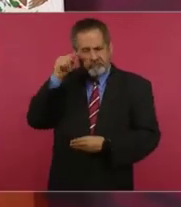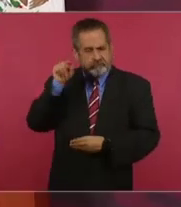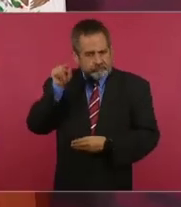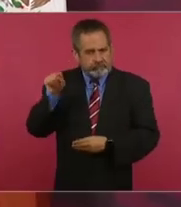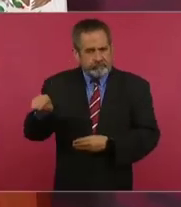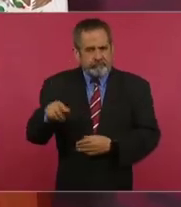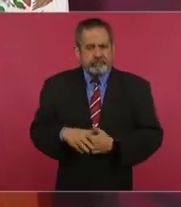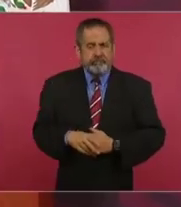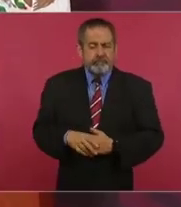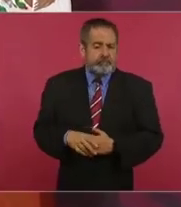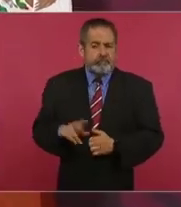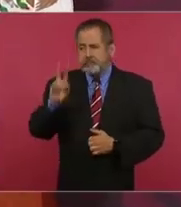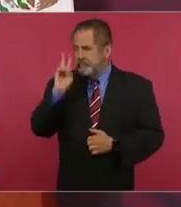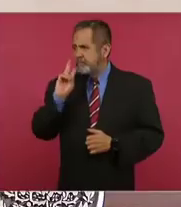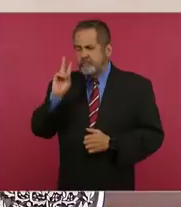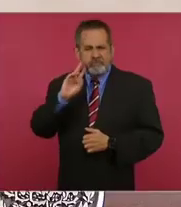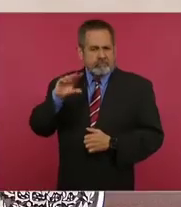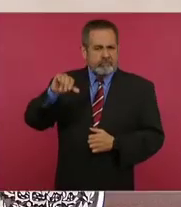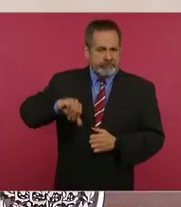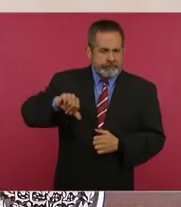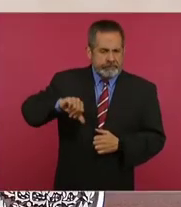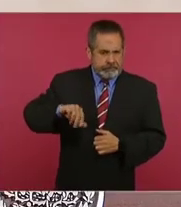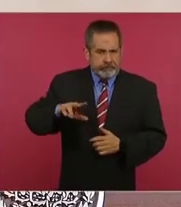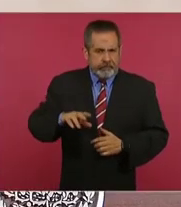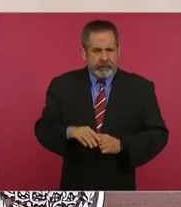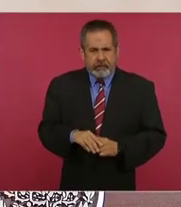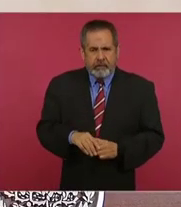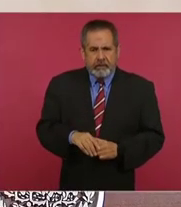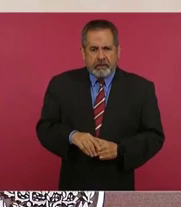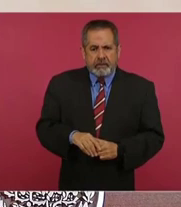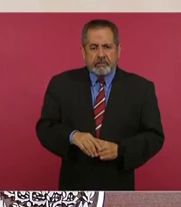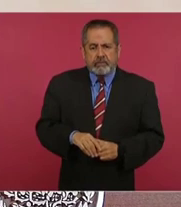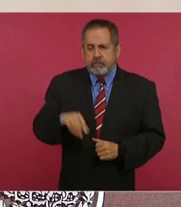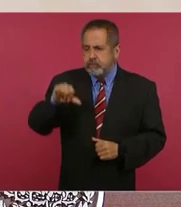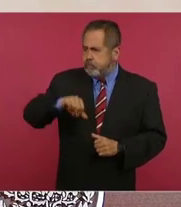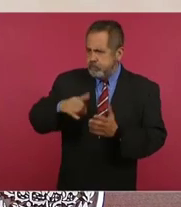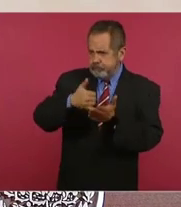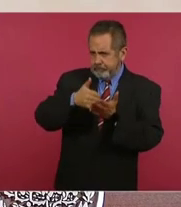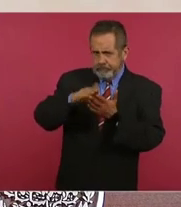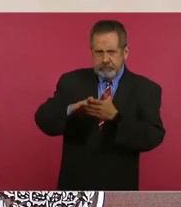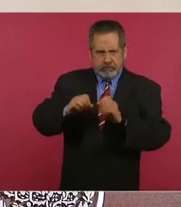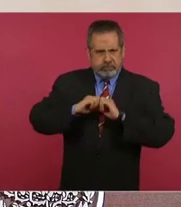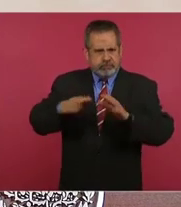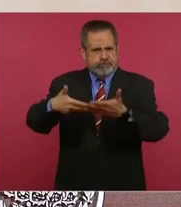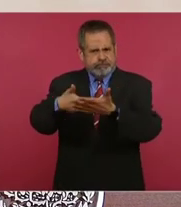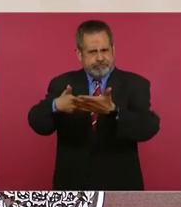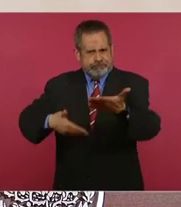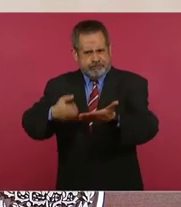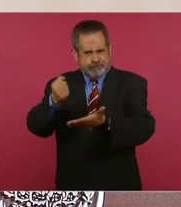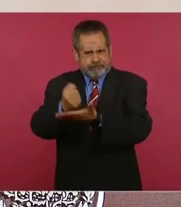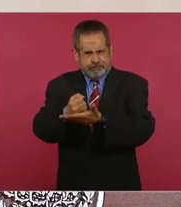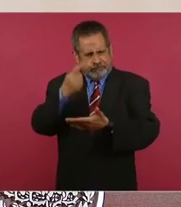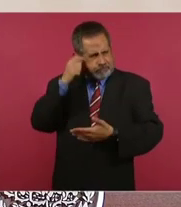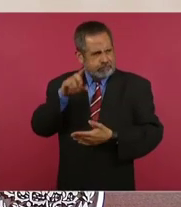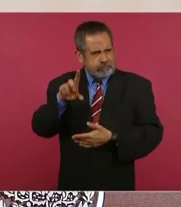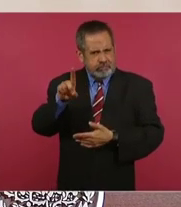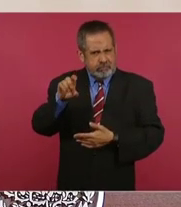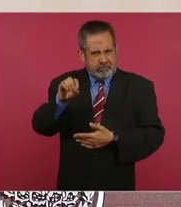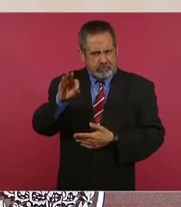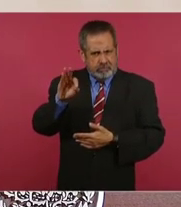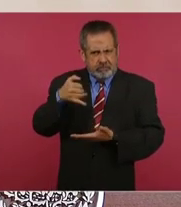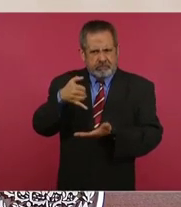A ver si hoy se iba a publicar ya en el diario oficial,